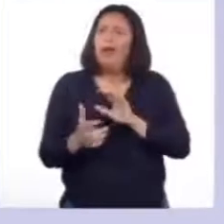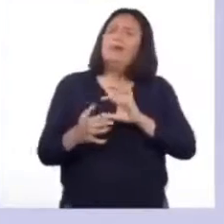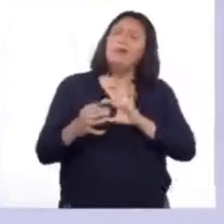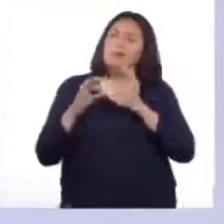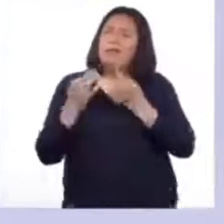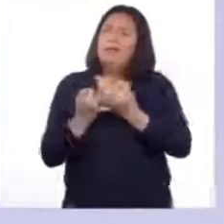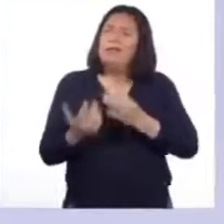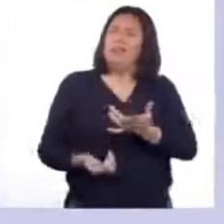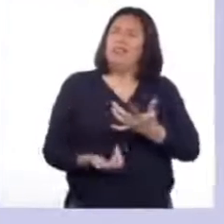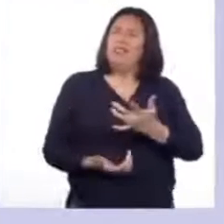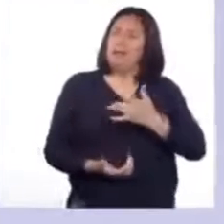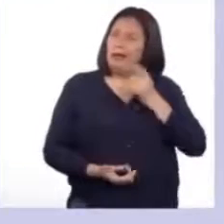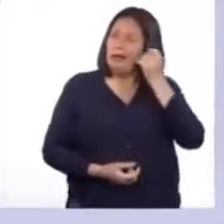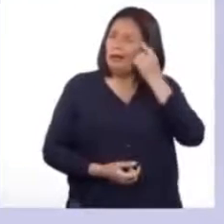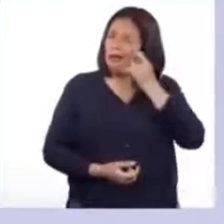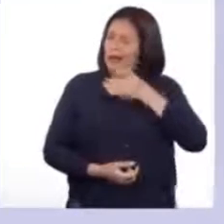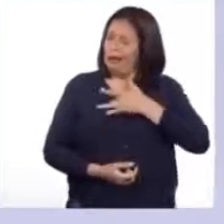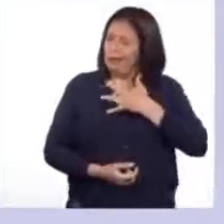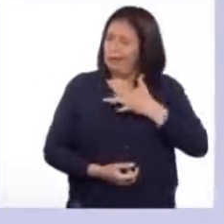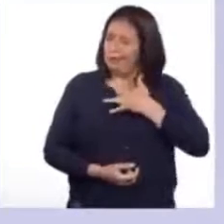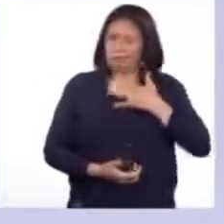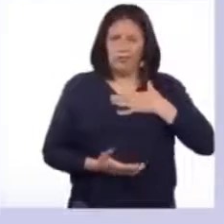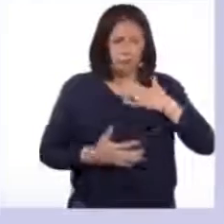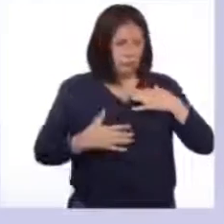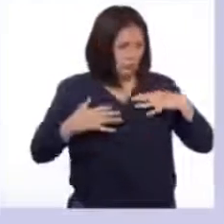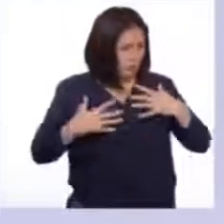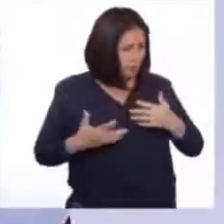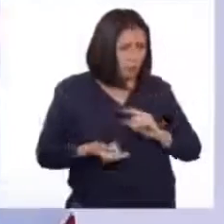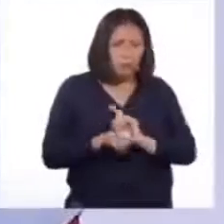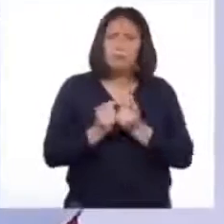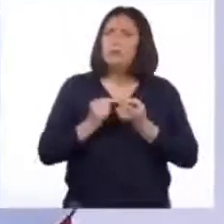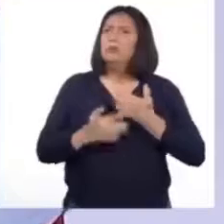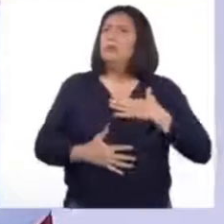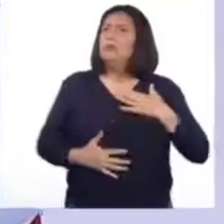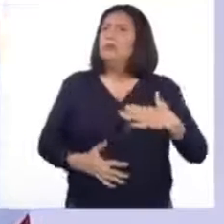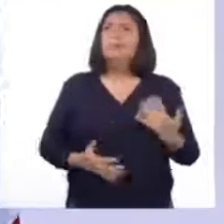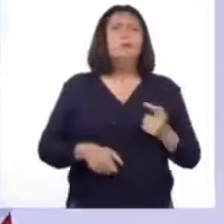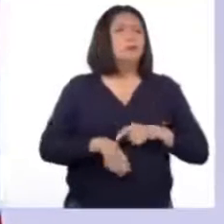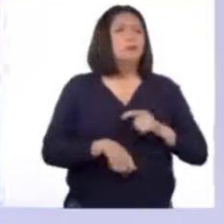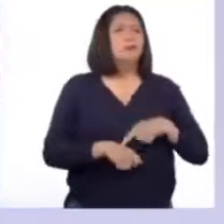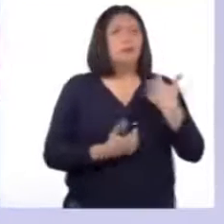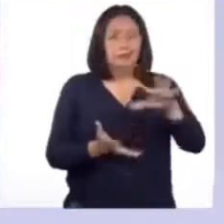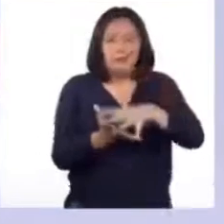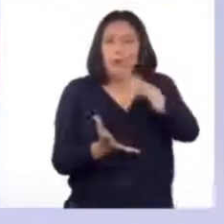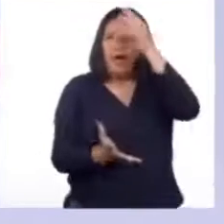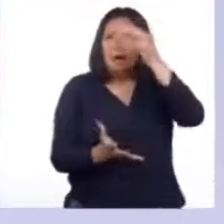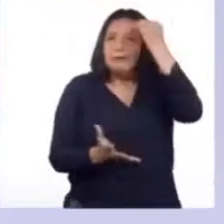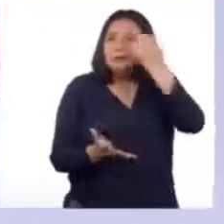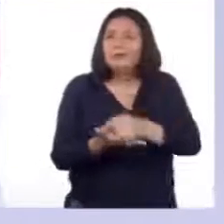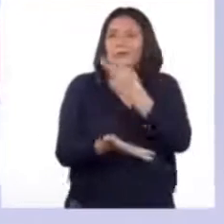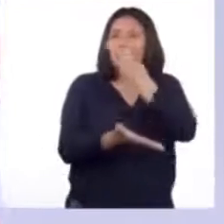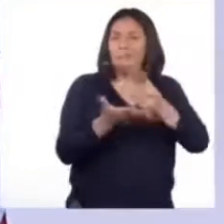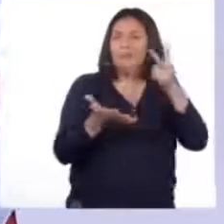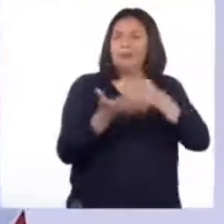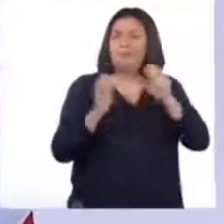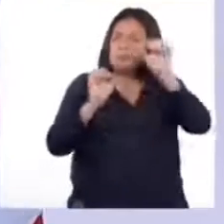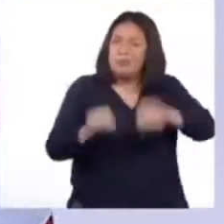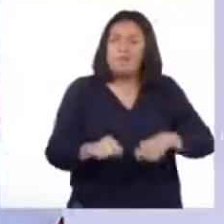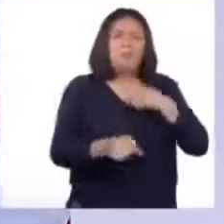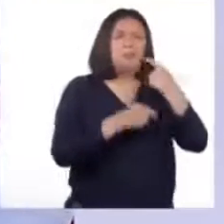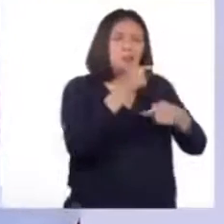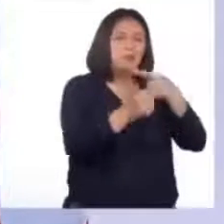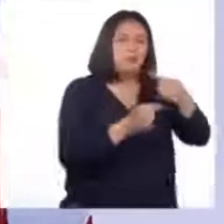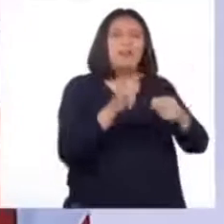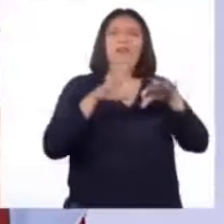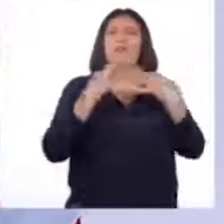emociones que sientes y los cambios físicos que tienes en esta etapa? Todo lo que aprenderán durante estas dos semanas lo podrán contar a sus